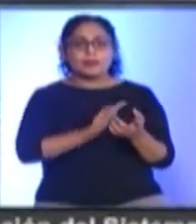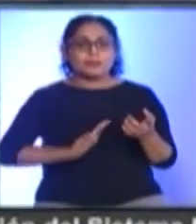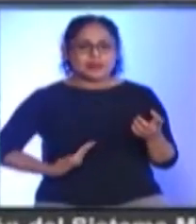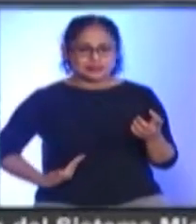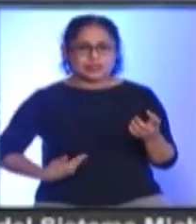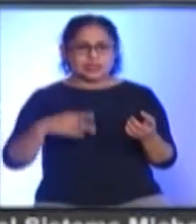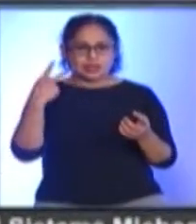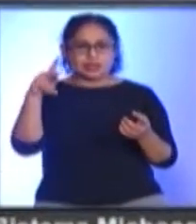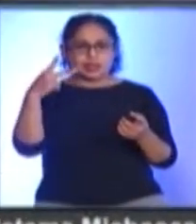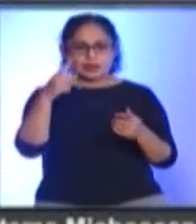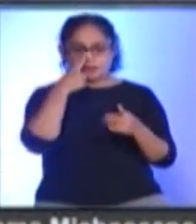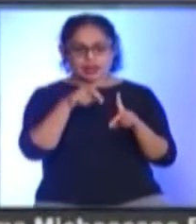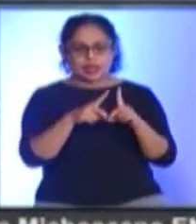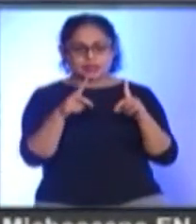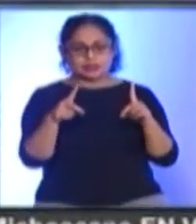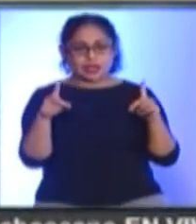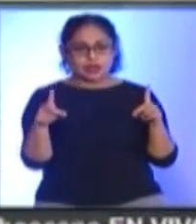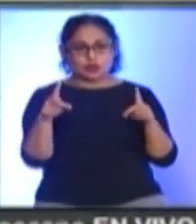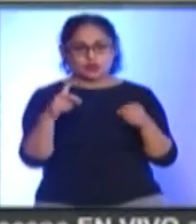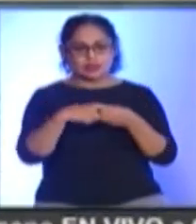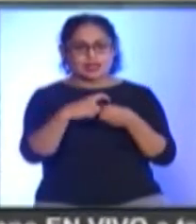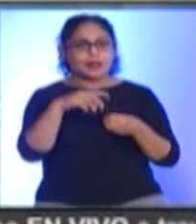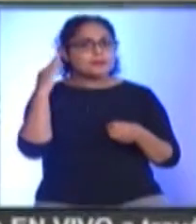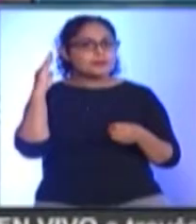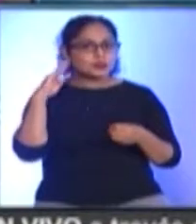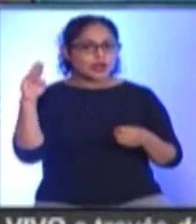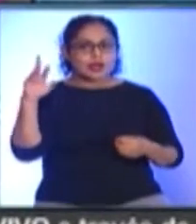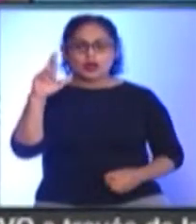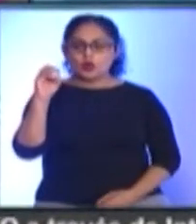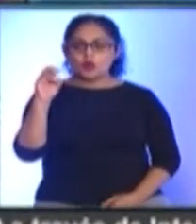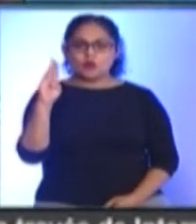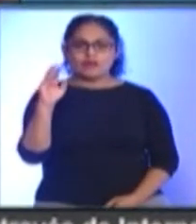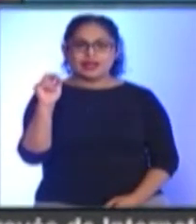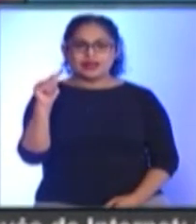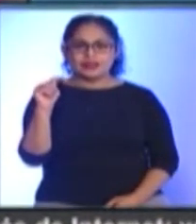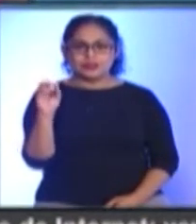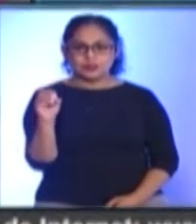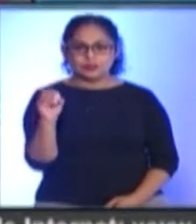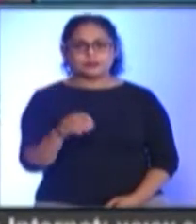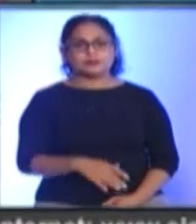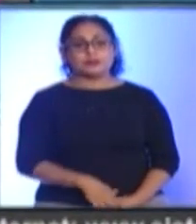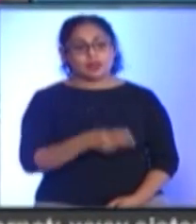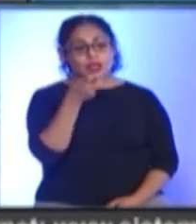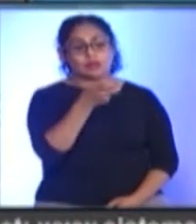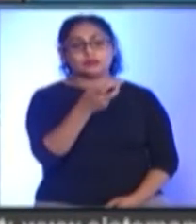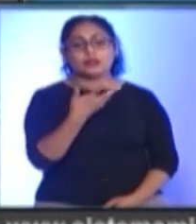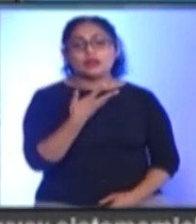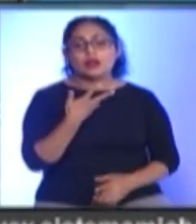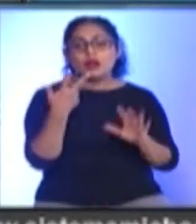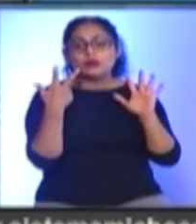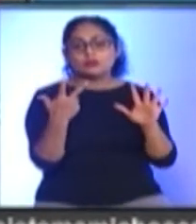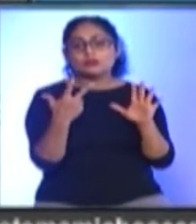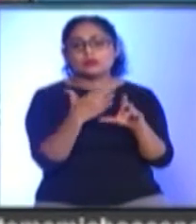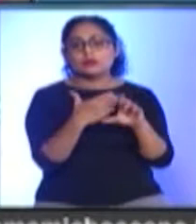ciudadana Para el desarrollo integral Michoacán Roberto Ramírez Delgado Y ella contiene Ocho ejes Que es